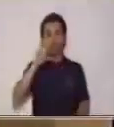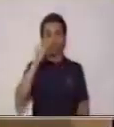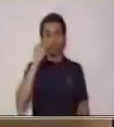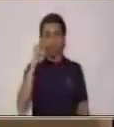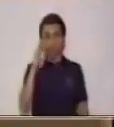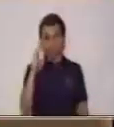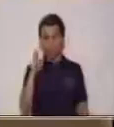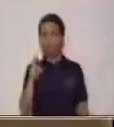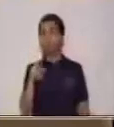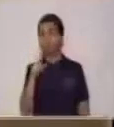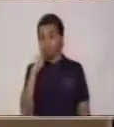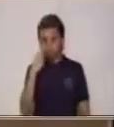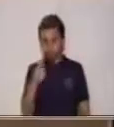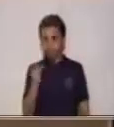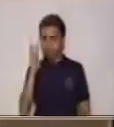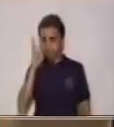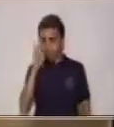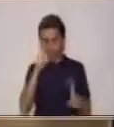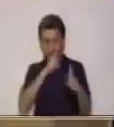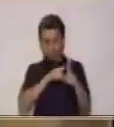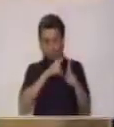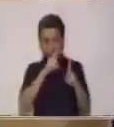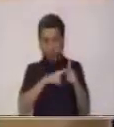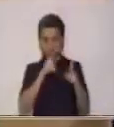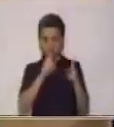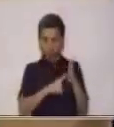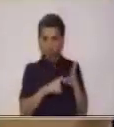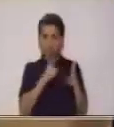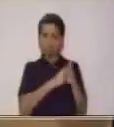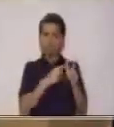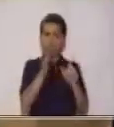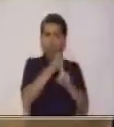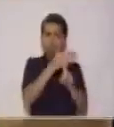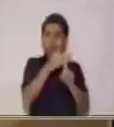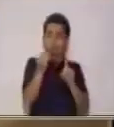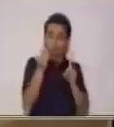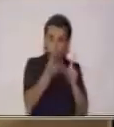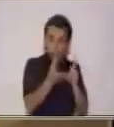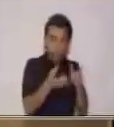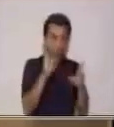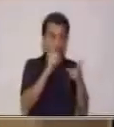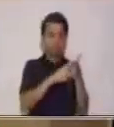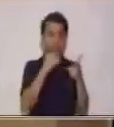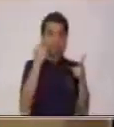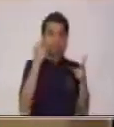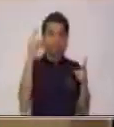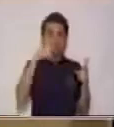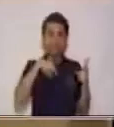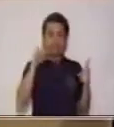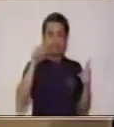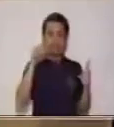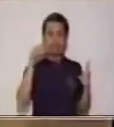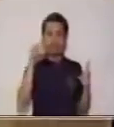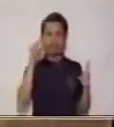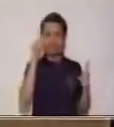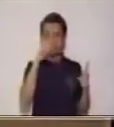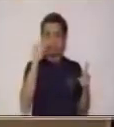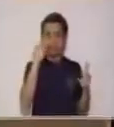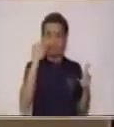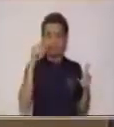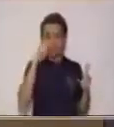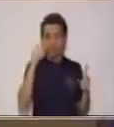¿Escuchaste las tres intenciones? Convencer, incitar o influir. Esas son